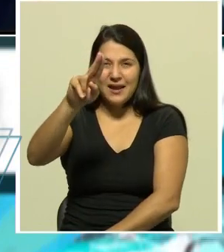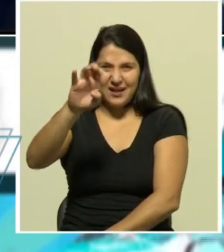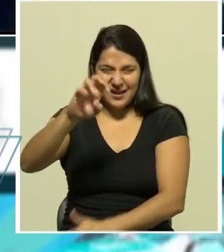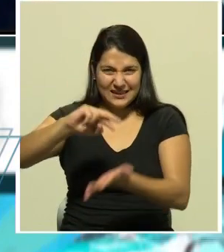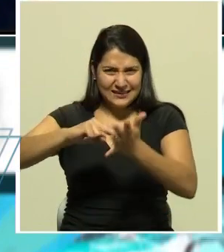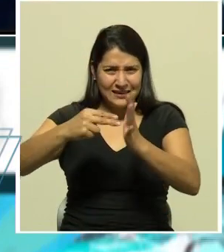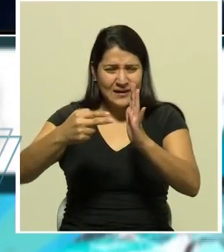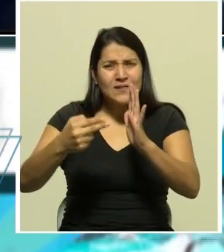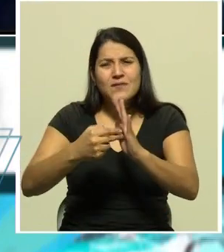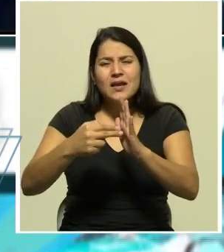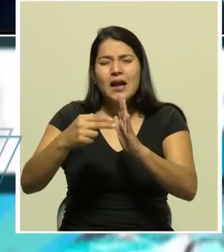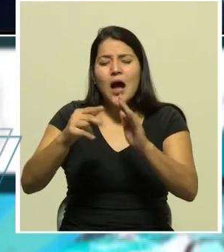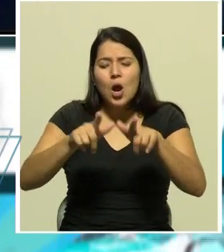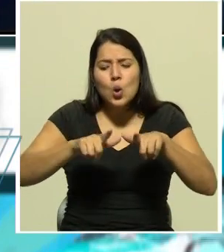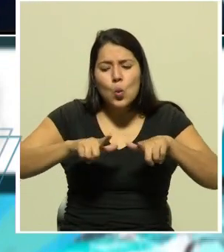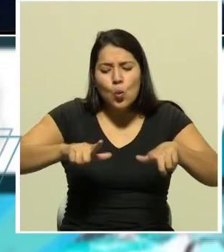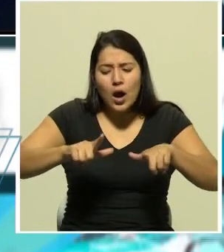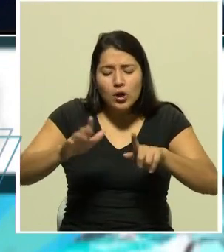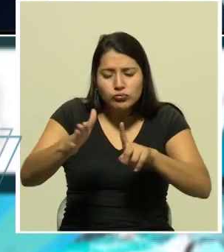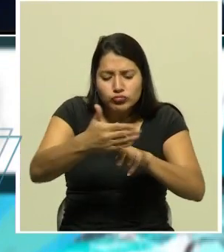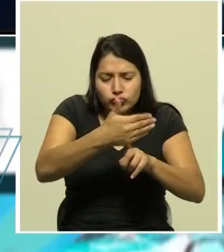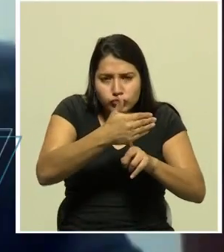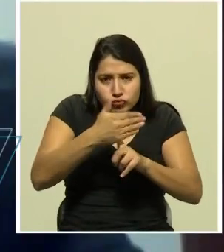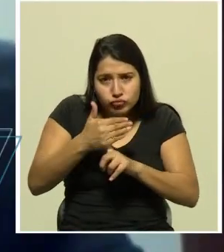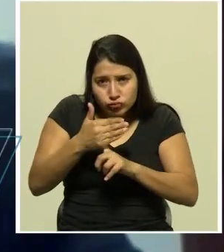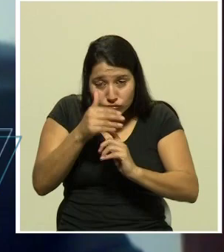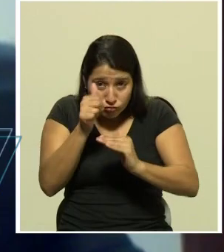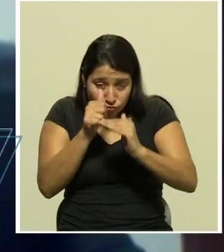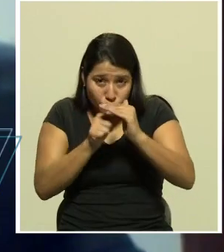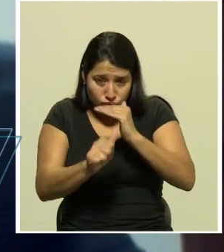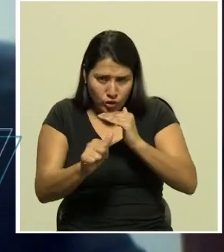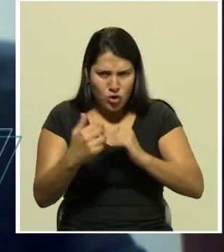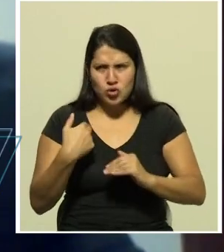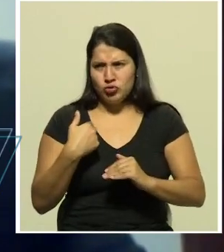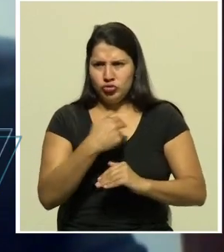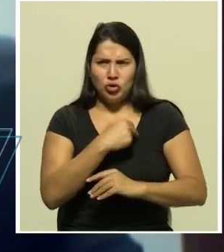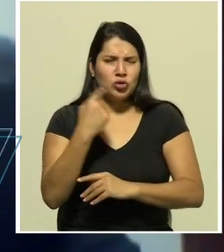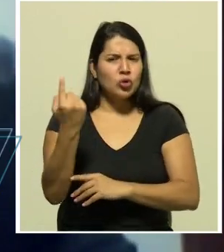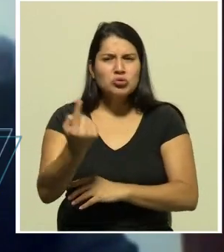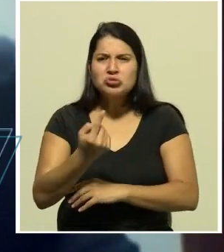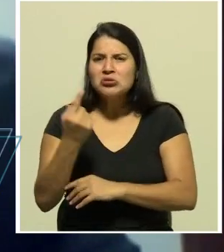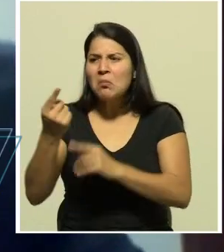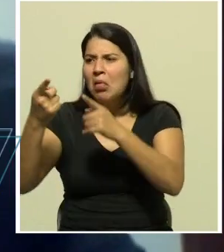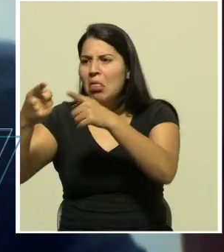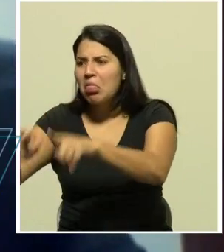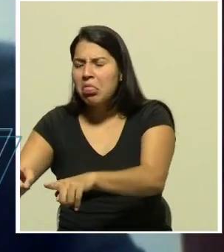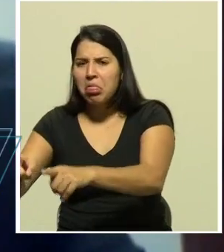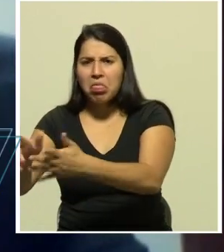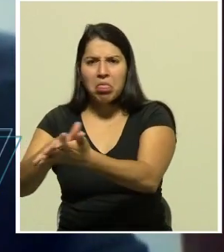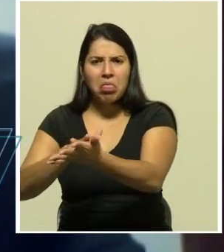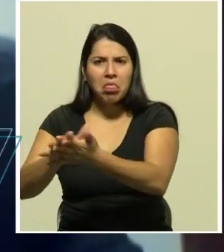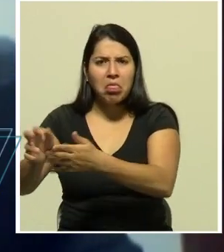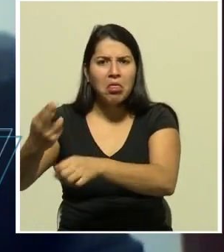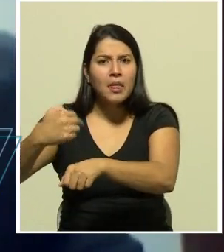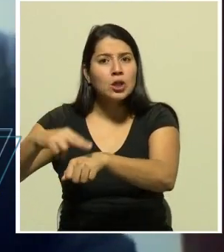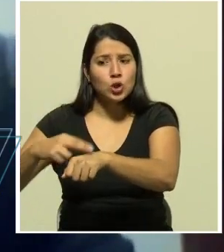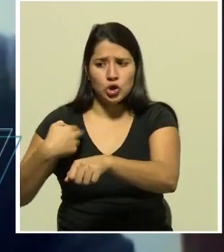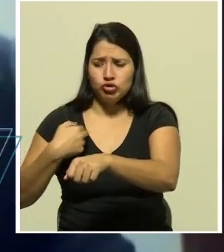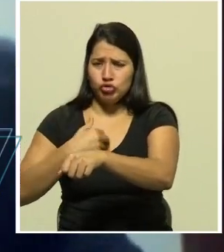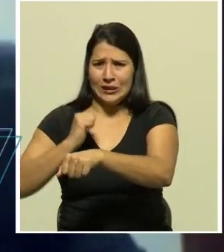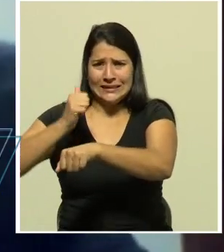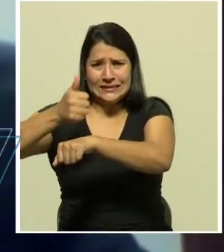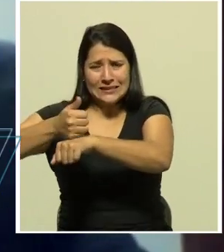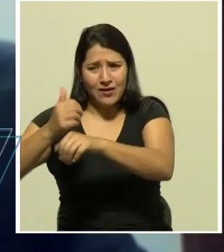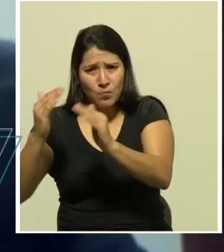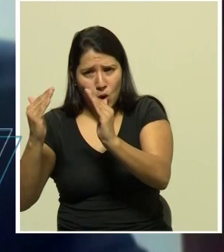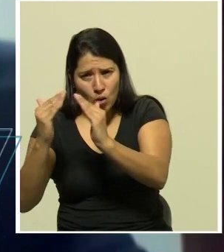nosotros periódicamente tenemos que estar habilitando albergues cuando se presentan fenómenos meteorológicos que obligan a que